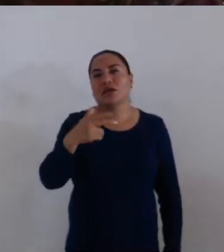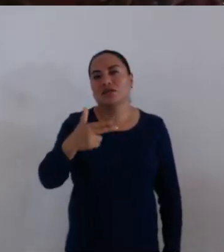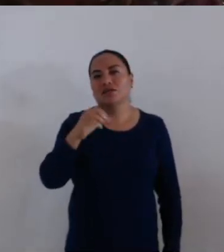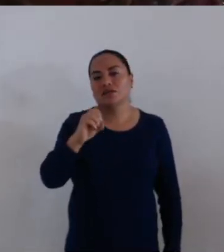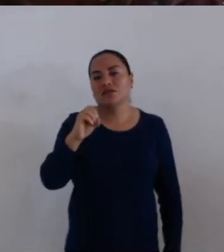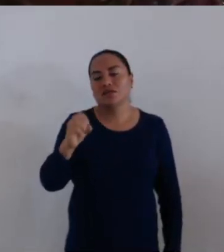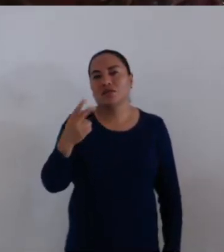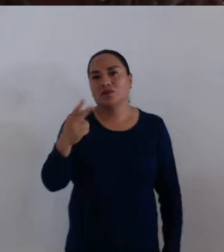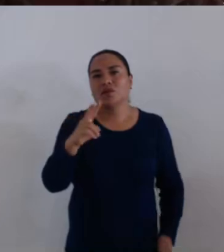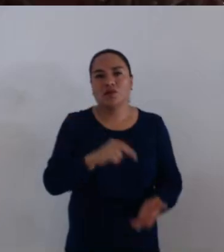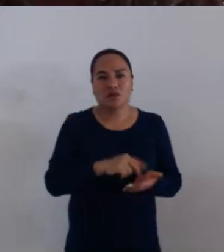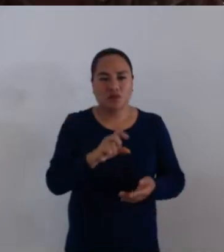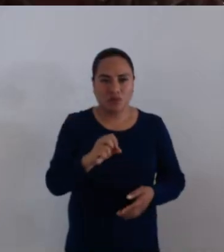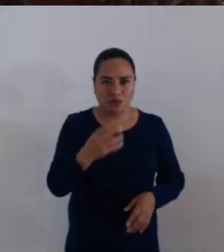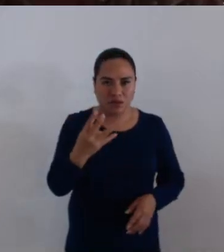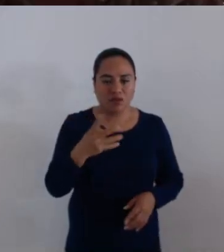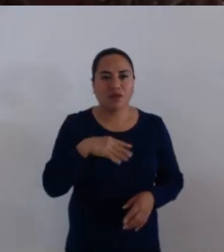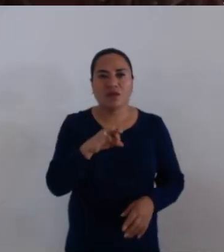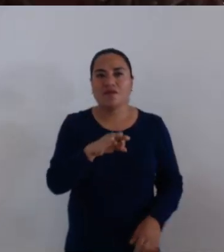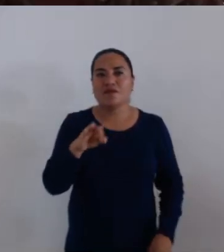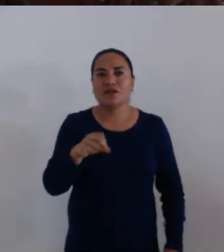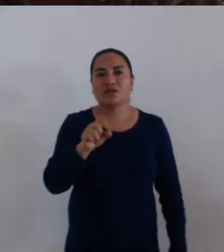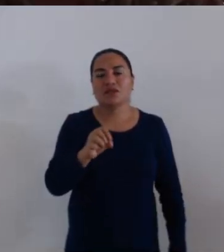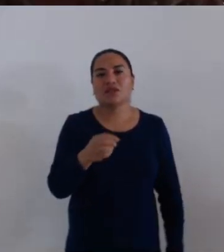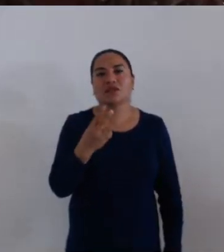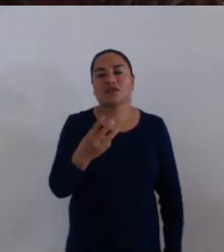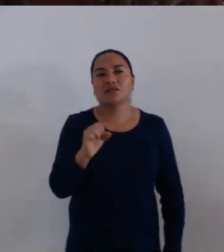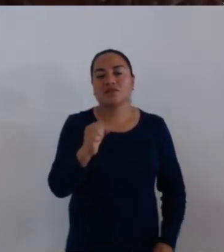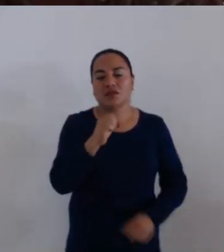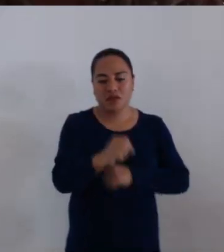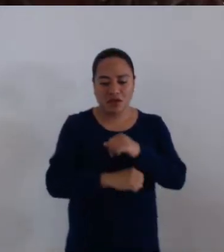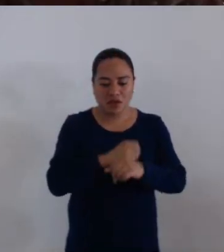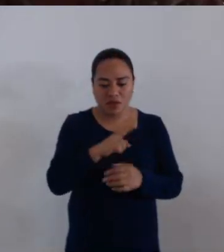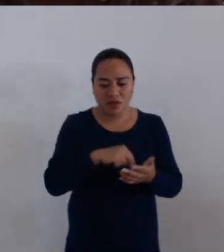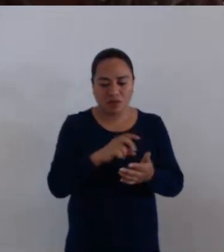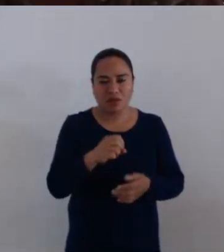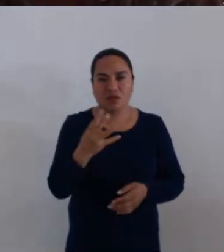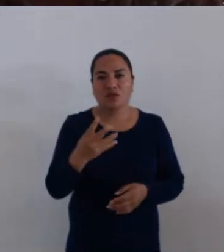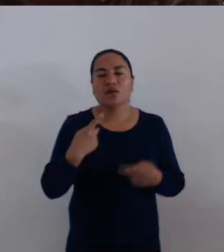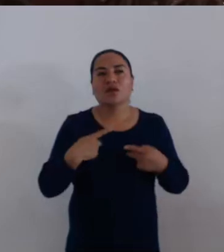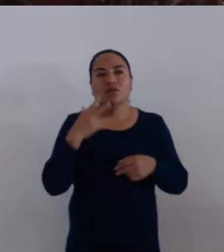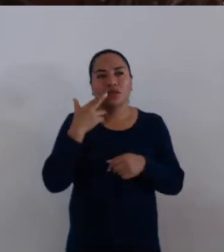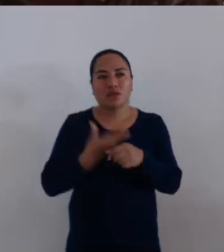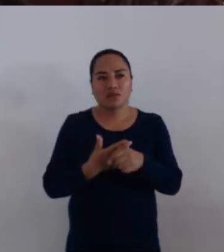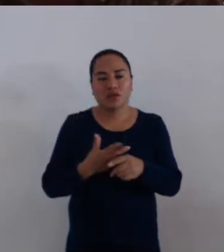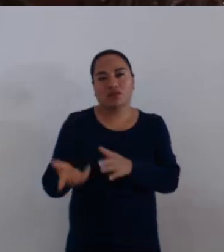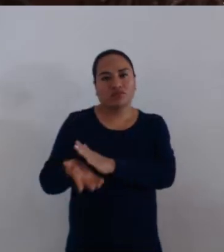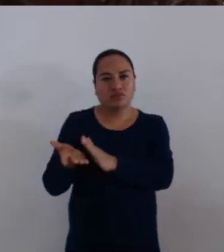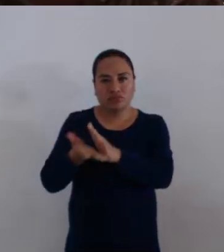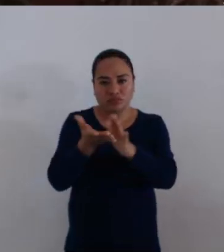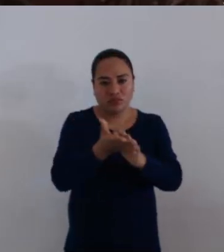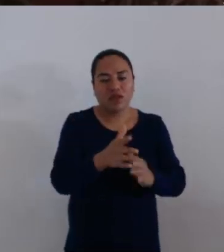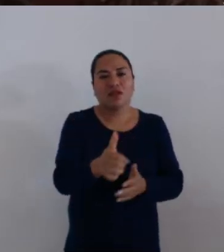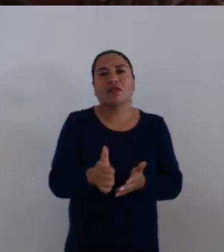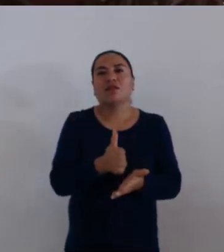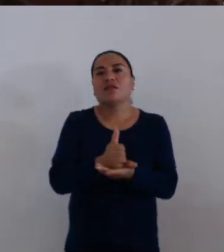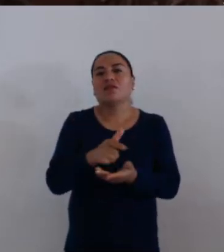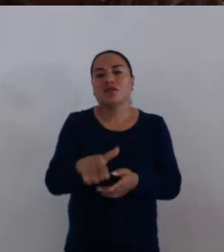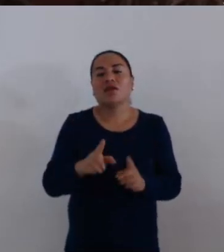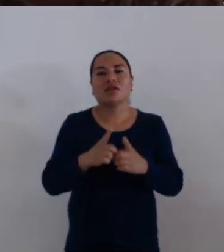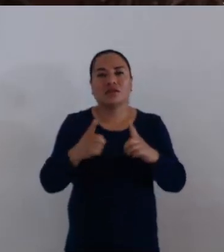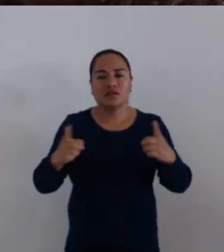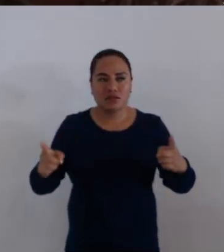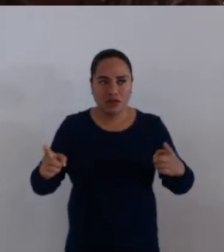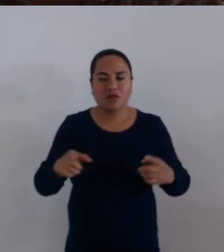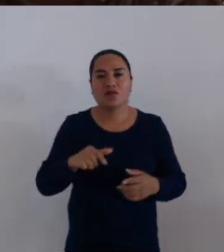-2024. De fecha 23 de septiembre de 2024, suscrito por el Regidor de Obras Públicas y Desarrollo Urbano y de Centro